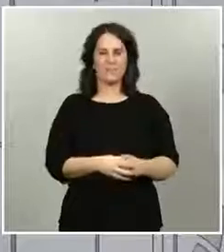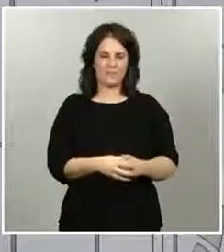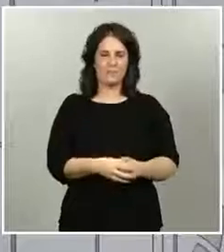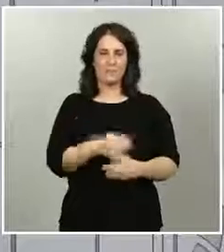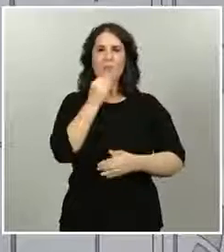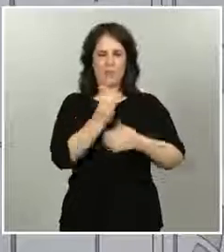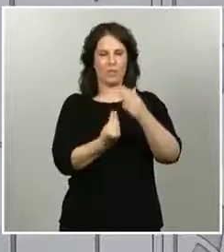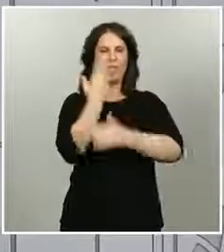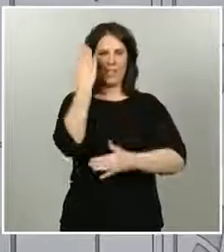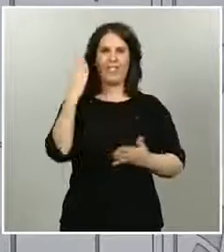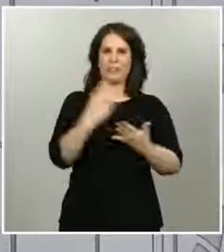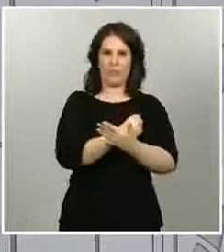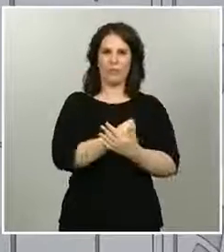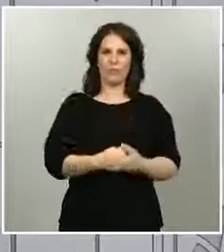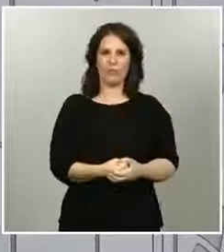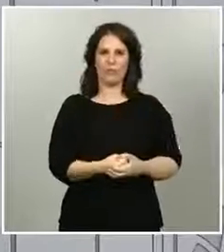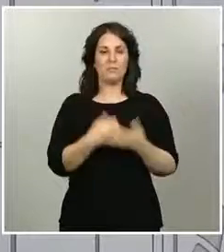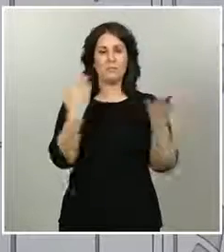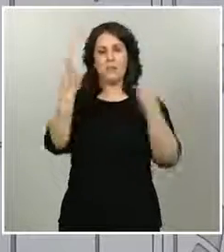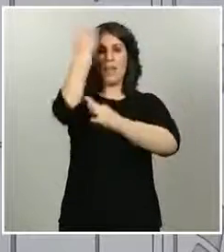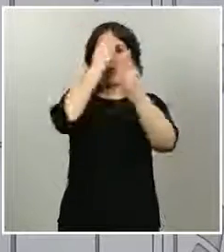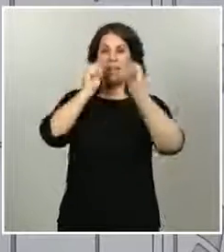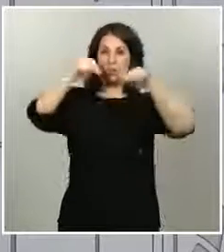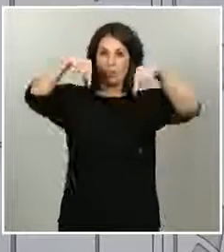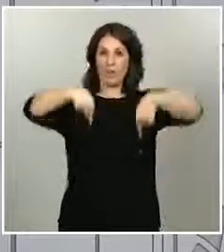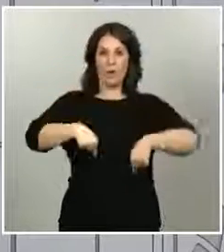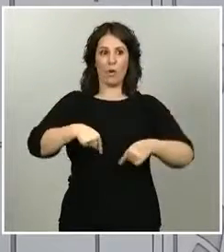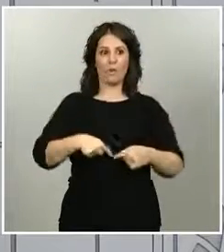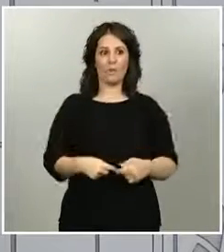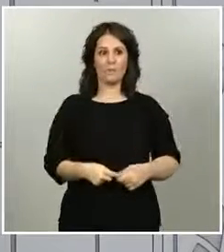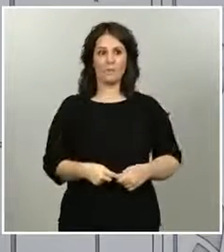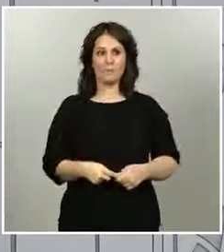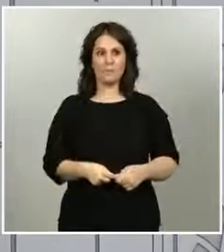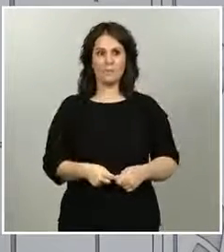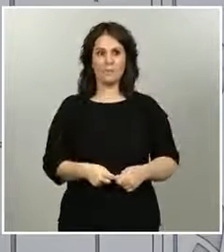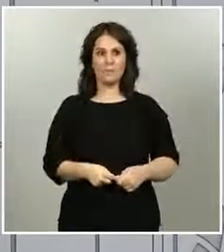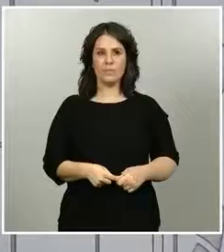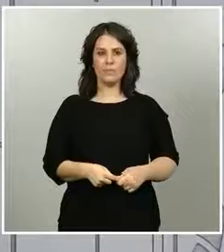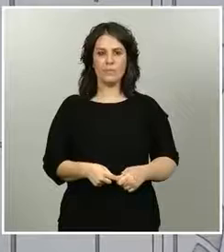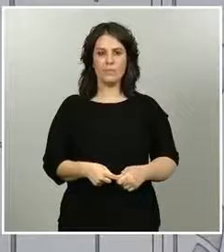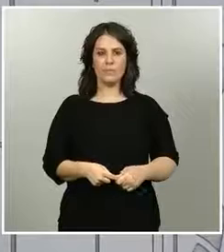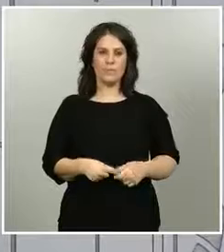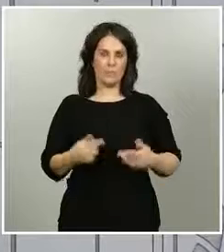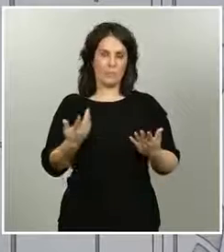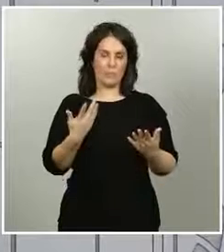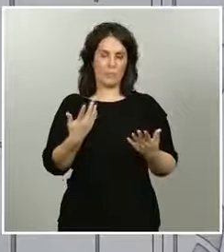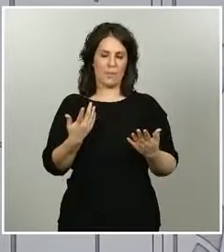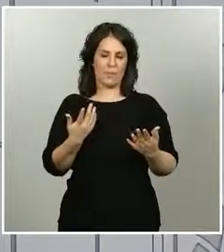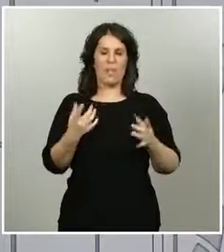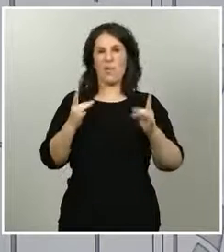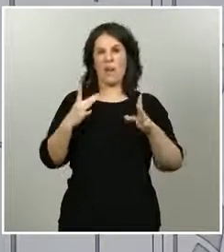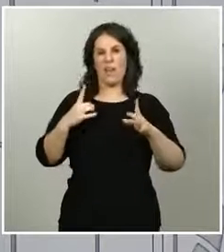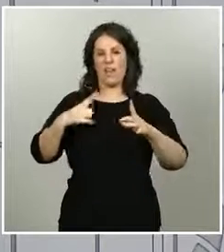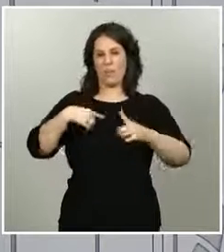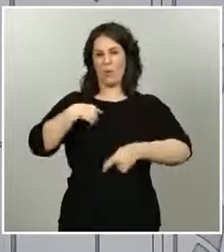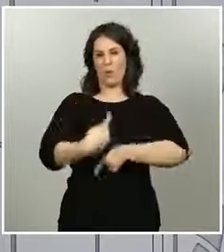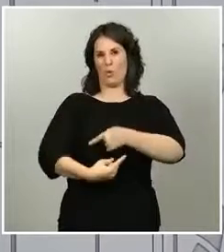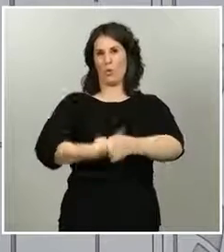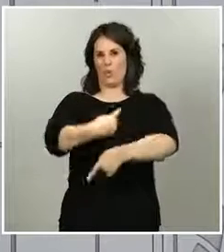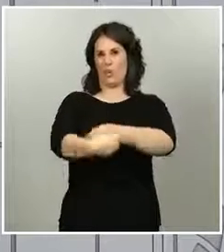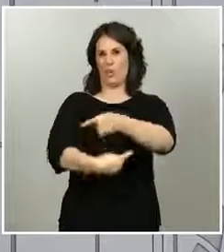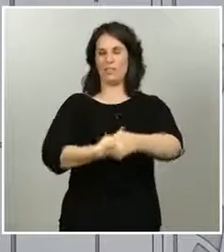Bueno, los datos de hoy, como cada mañana en los últimos días, nos siguen